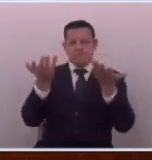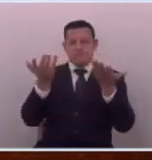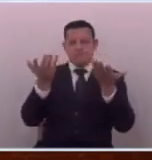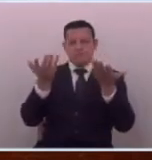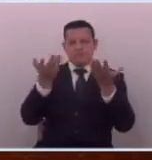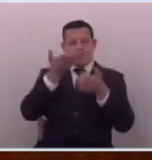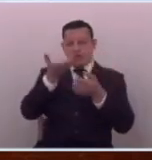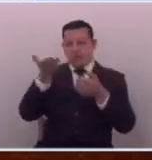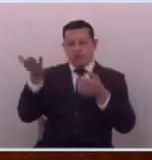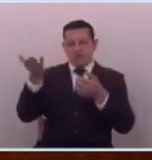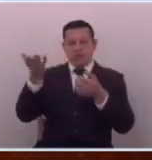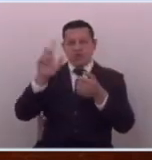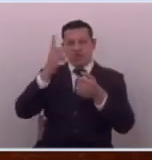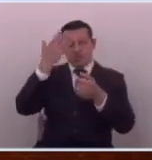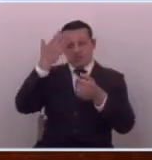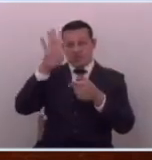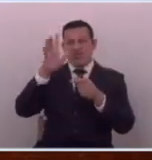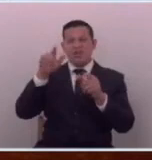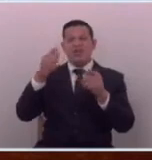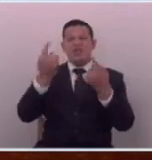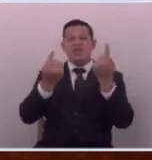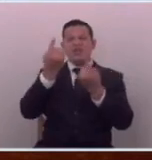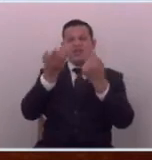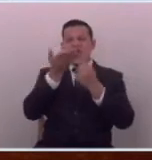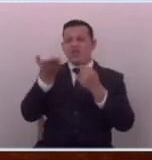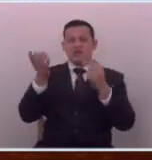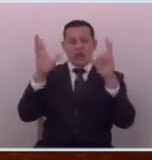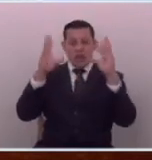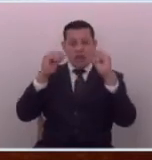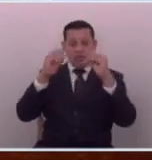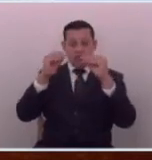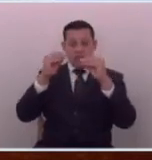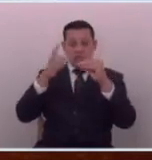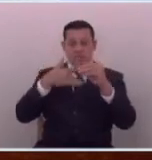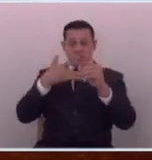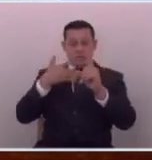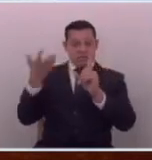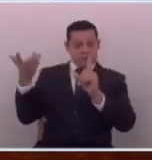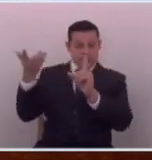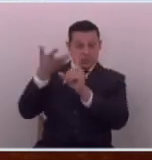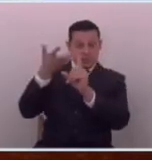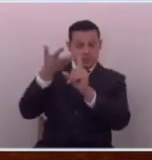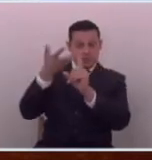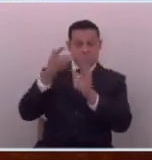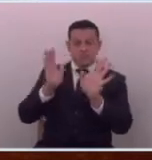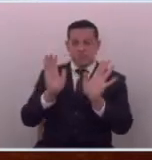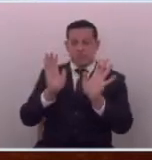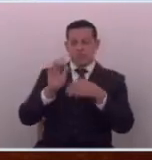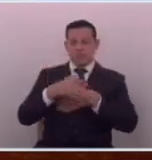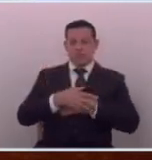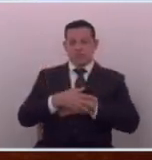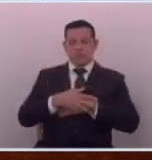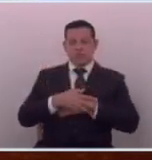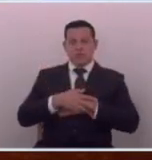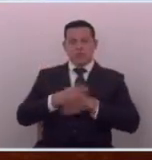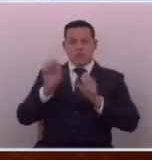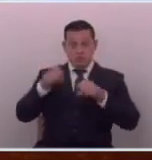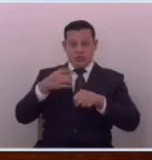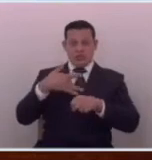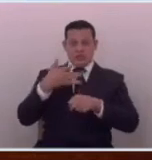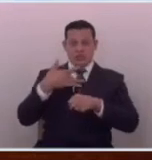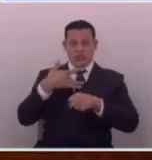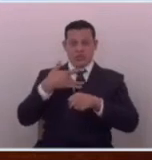tanta cosa que ya pues no saben ni lo que hablan tanto que hasta se sienten perseguidos y el delirio un tremendo puede llevar a sentir que